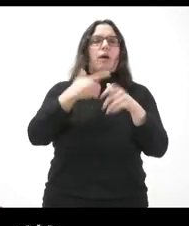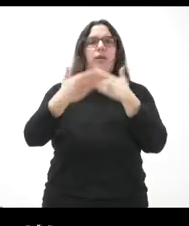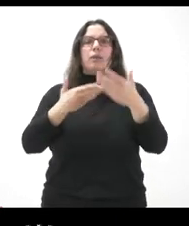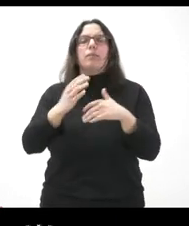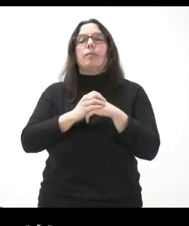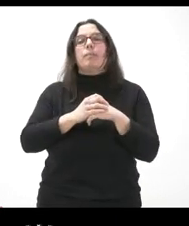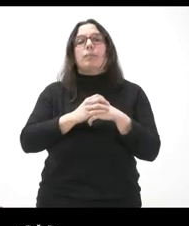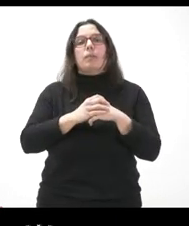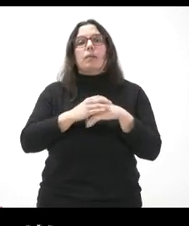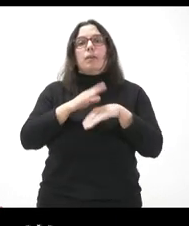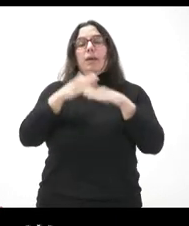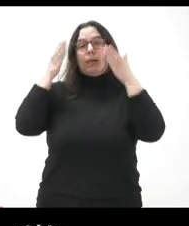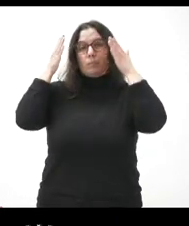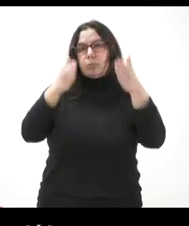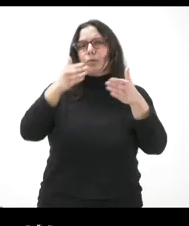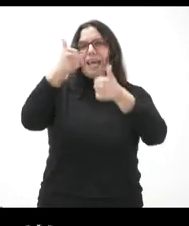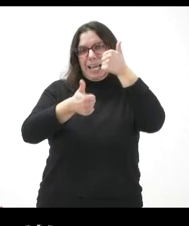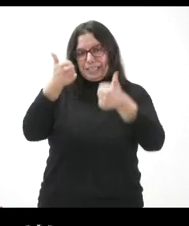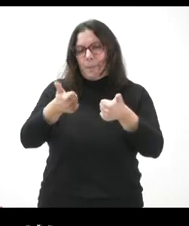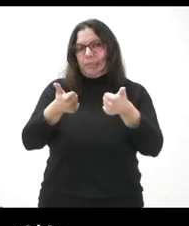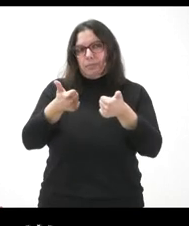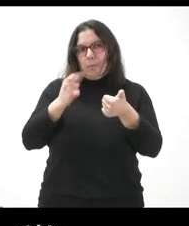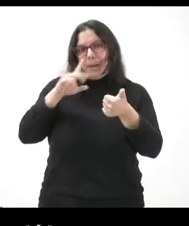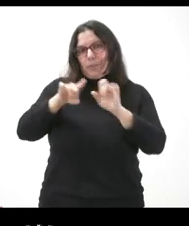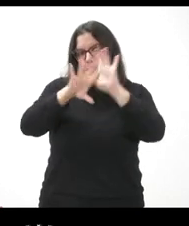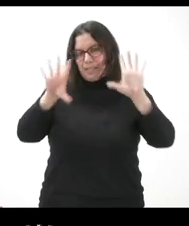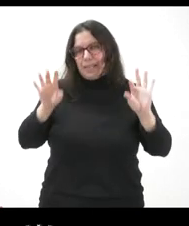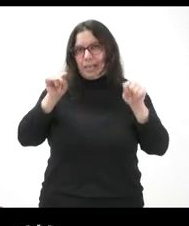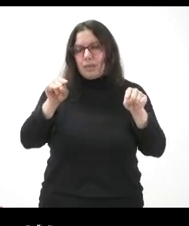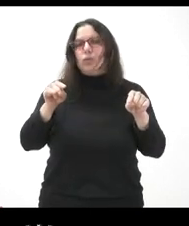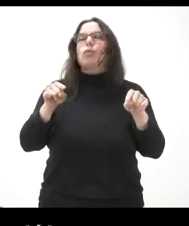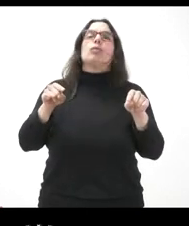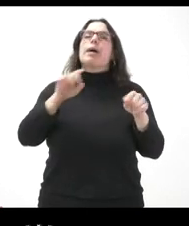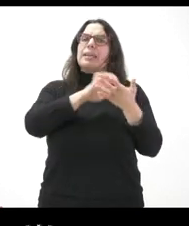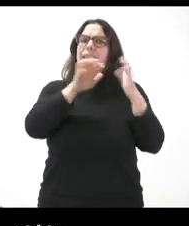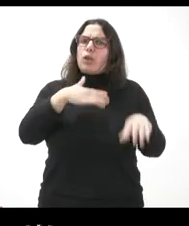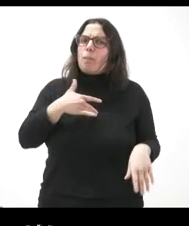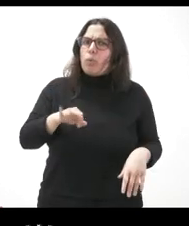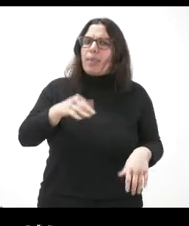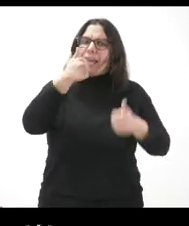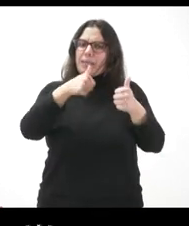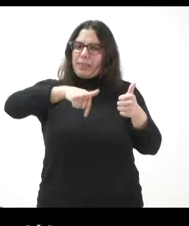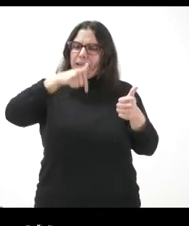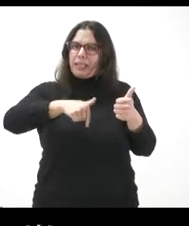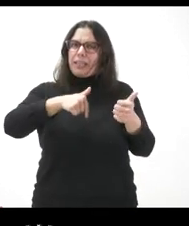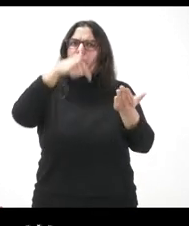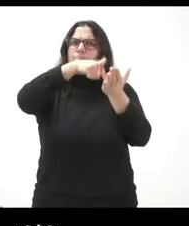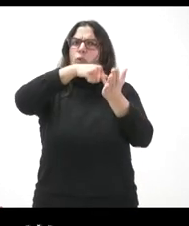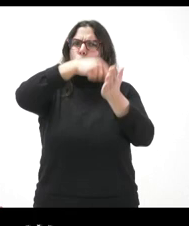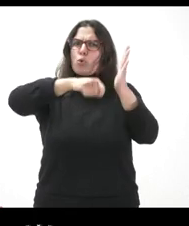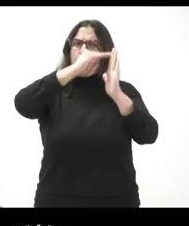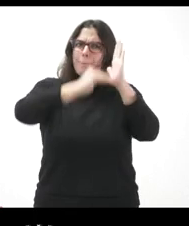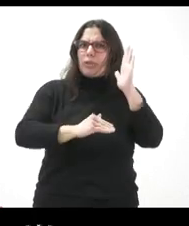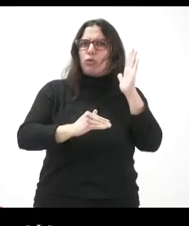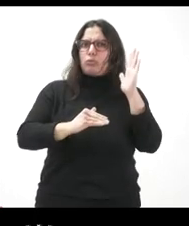por centrarnos en el examen, que es lo que parece que tienen más claro, ¿Castilla León está dispuesta a que su examen sea menos exigente